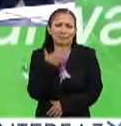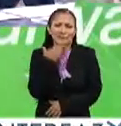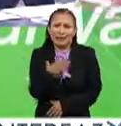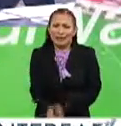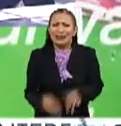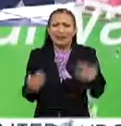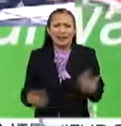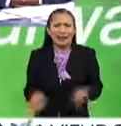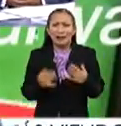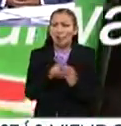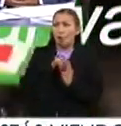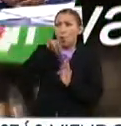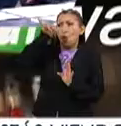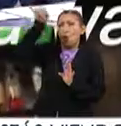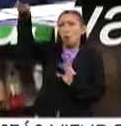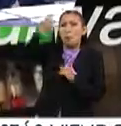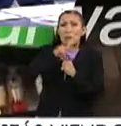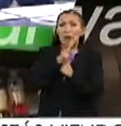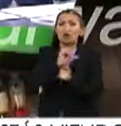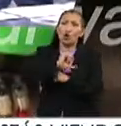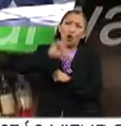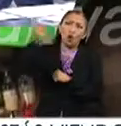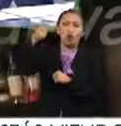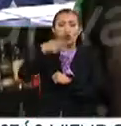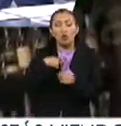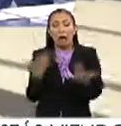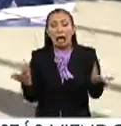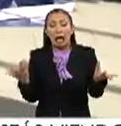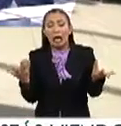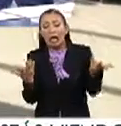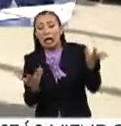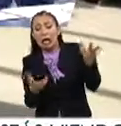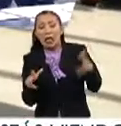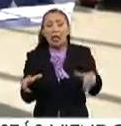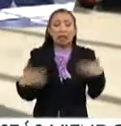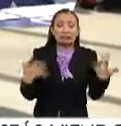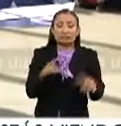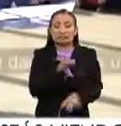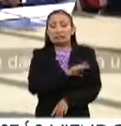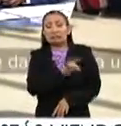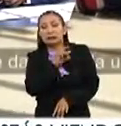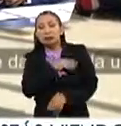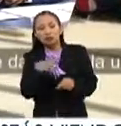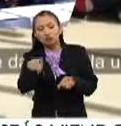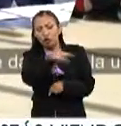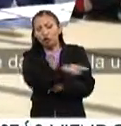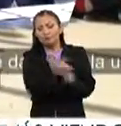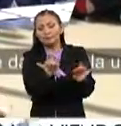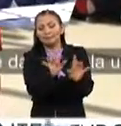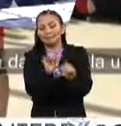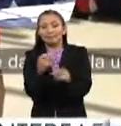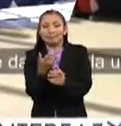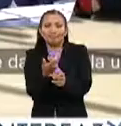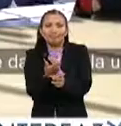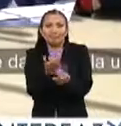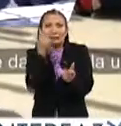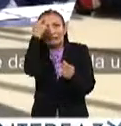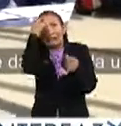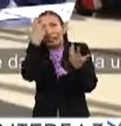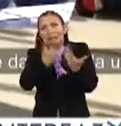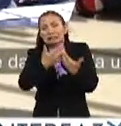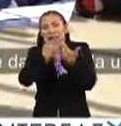Seis meses a una distancia enorme. En fin, muchas circunstancias que se van